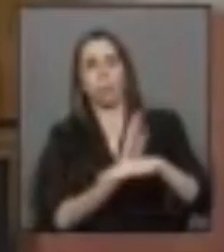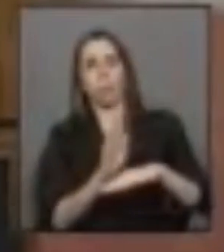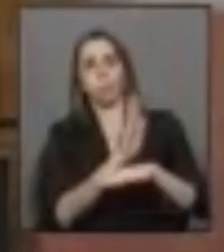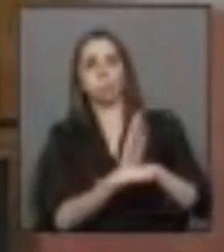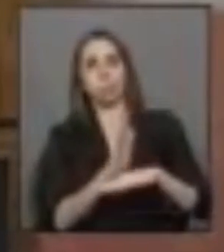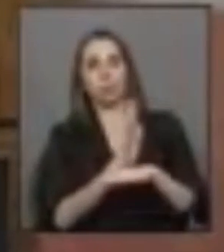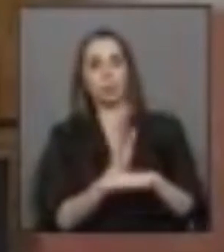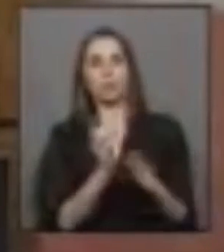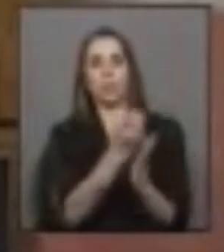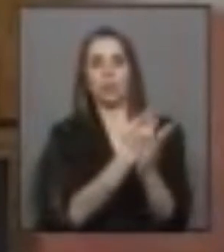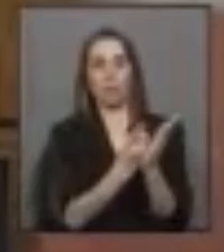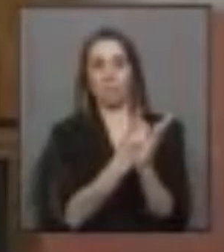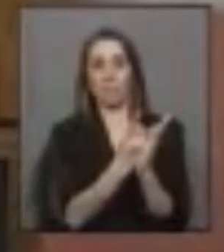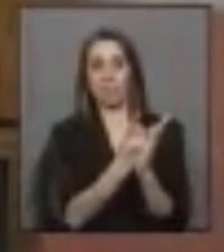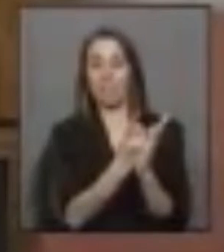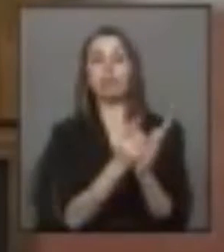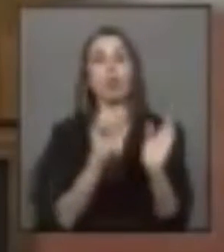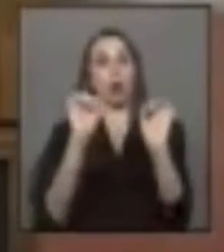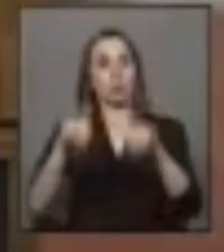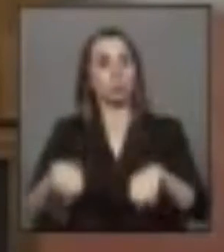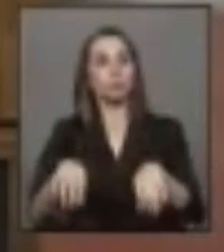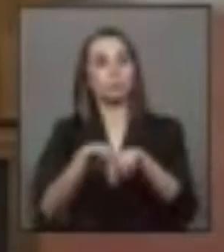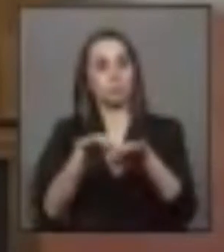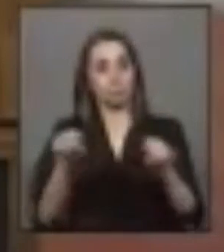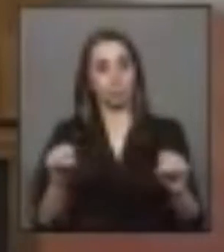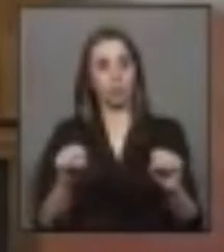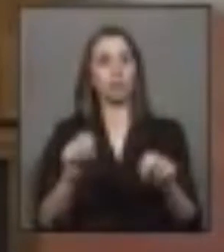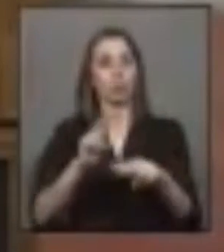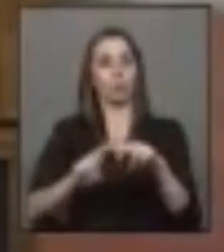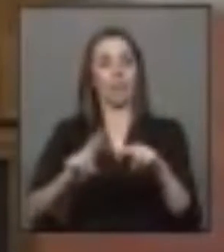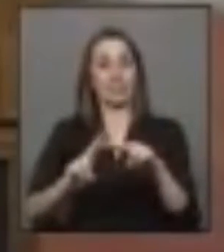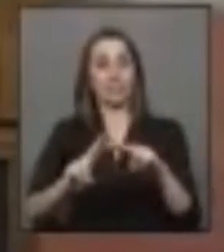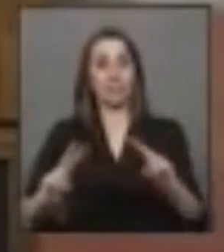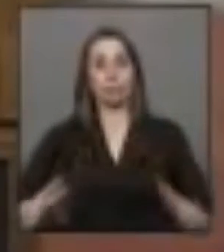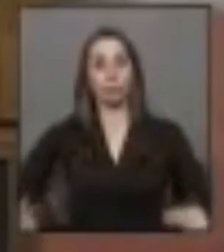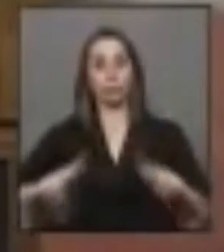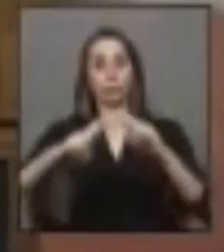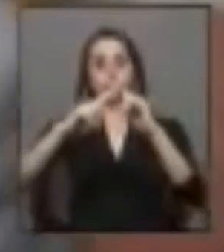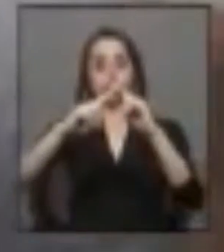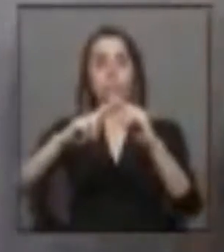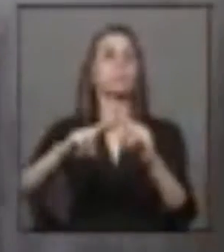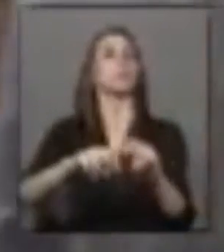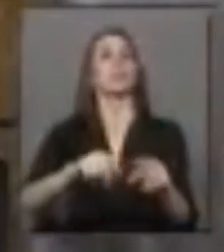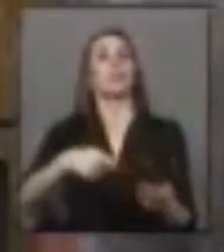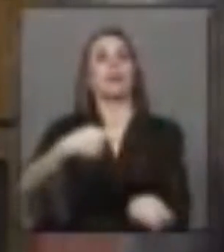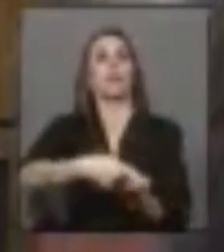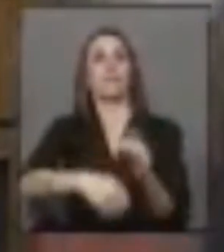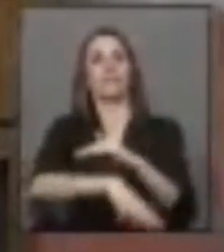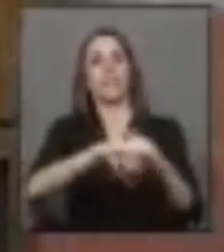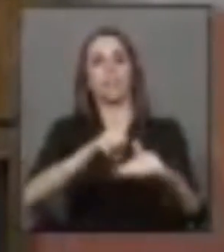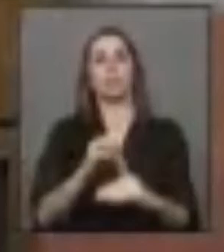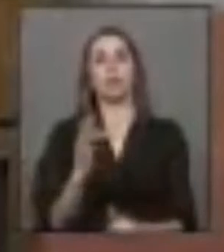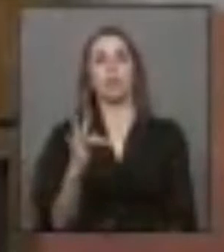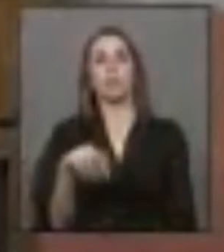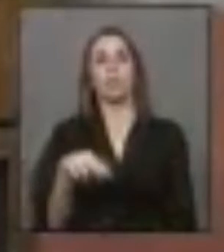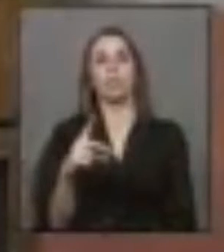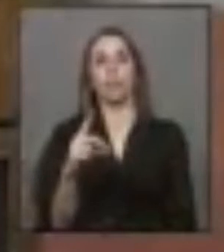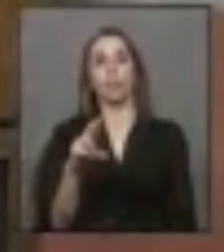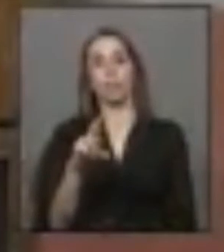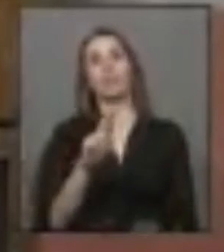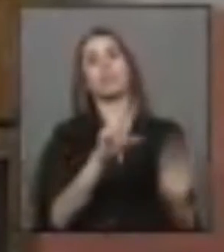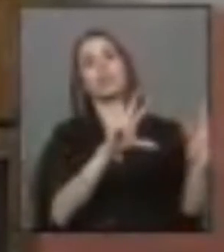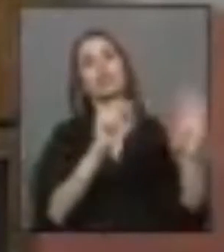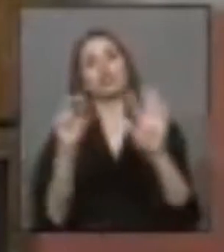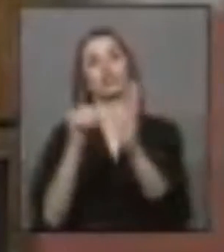tiene el diseño aprobado, que está listo para la etapa de ejecución para el subfinanciamiento del Fondo Nacional de Desarrollo Regional por casi